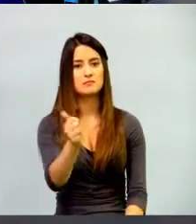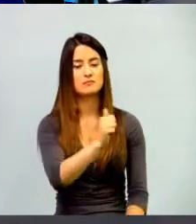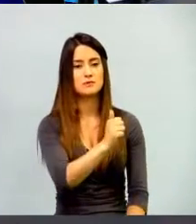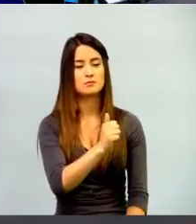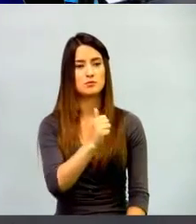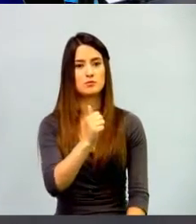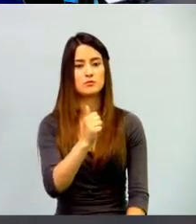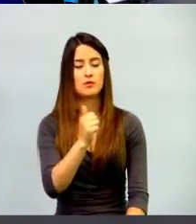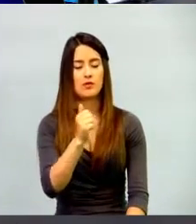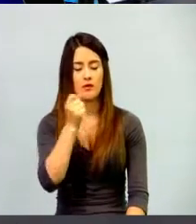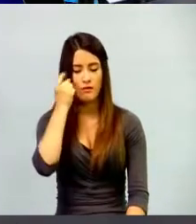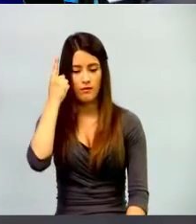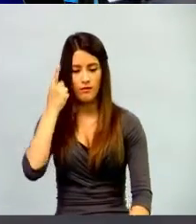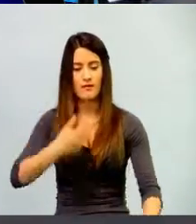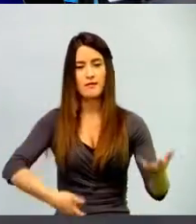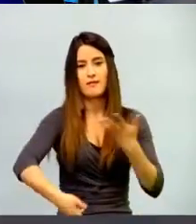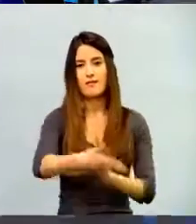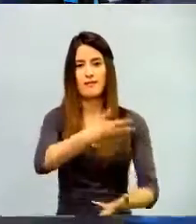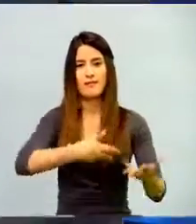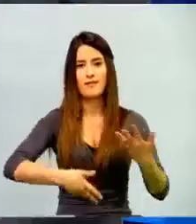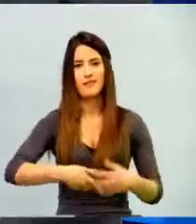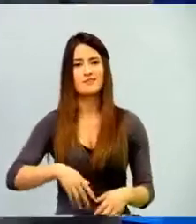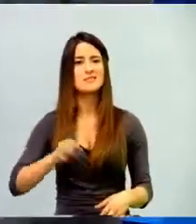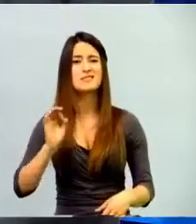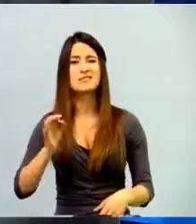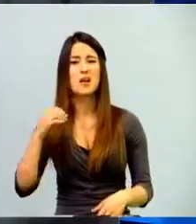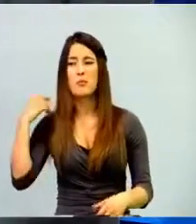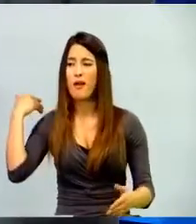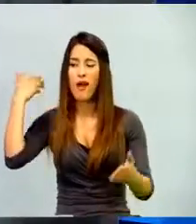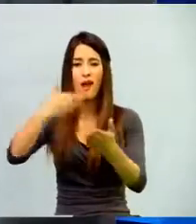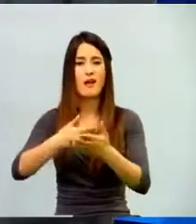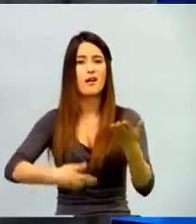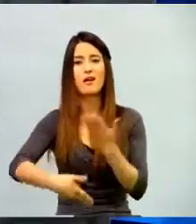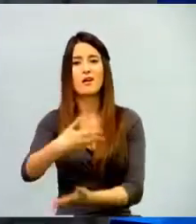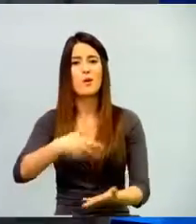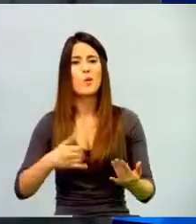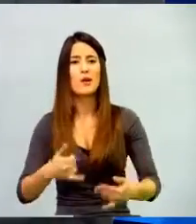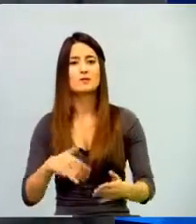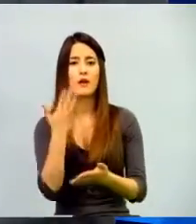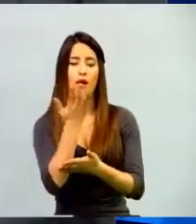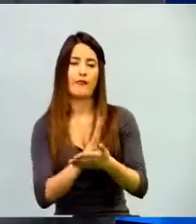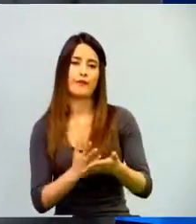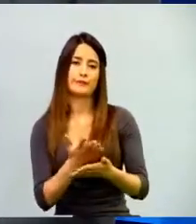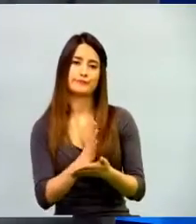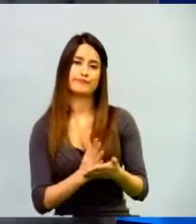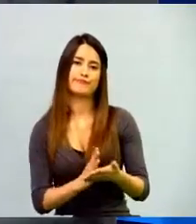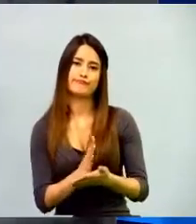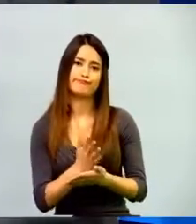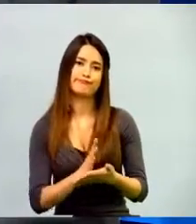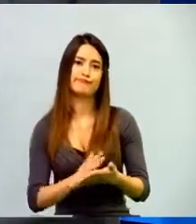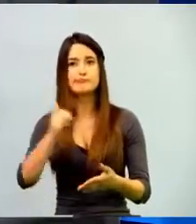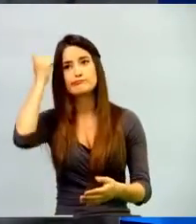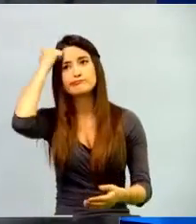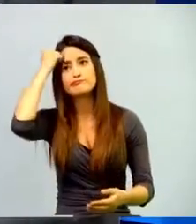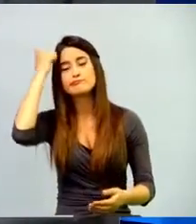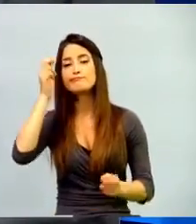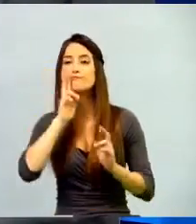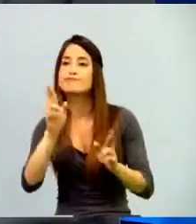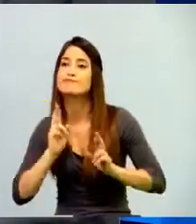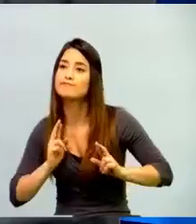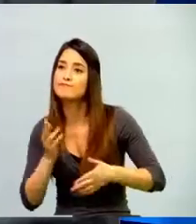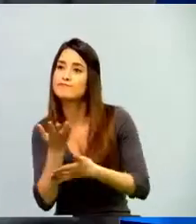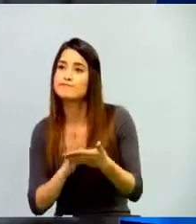Antes la retroalimentación que había era la nota, por ejemplo. Pero en un juego las diferentes posibilidades de retroalimentación se abren